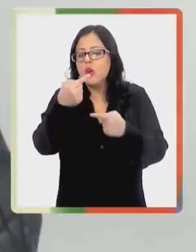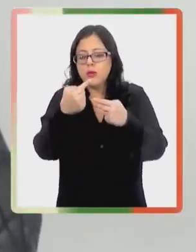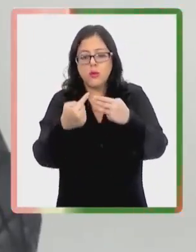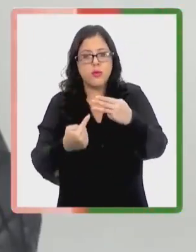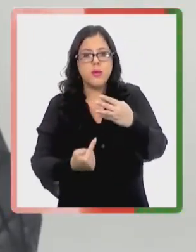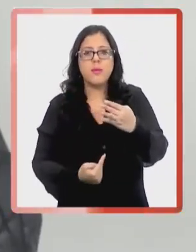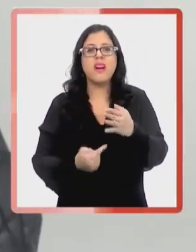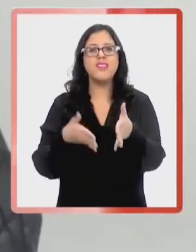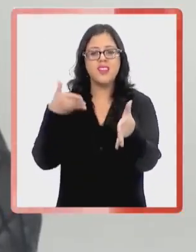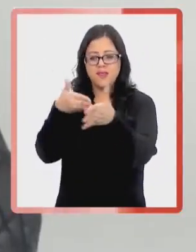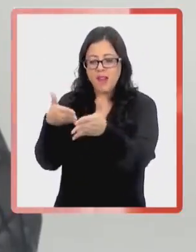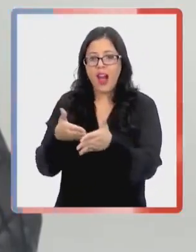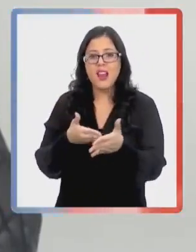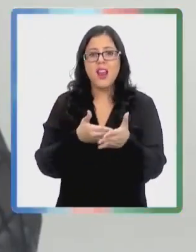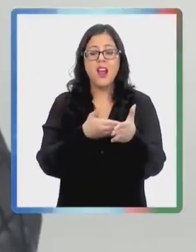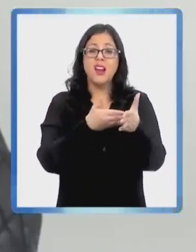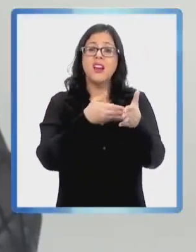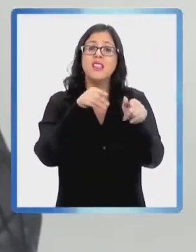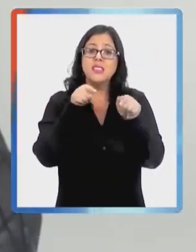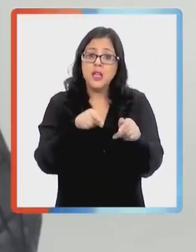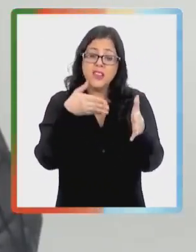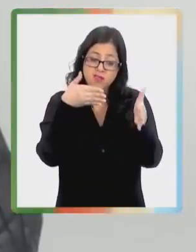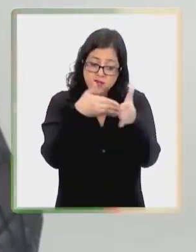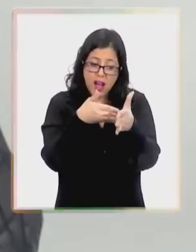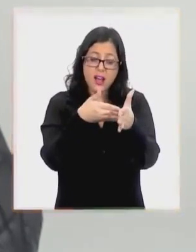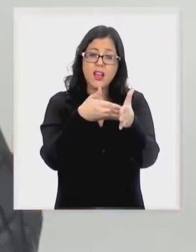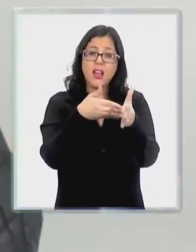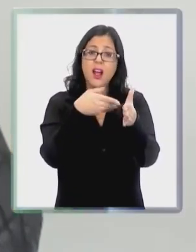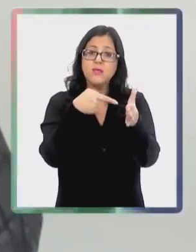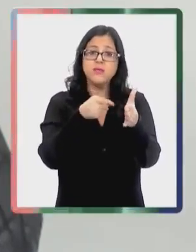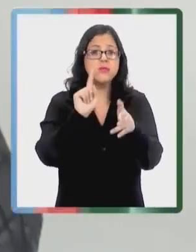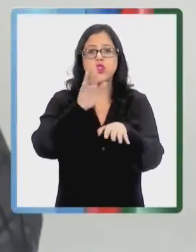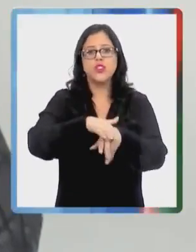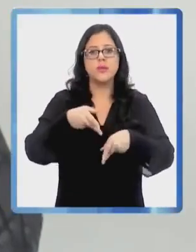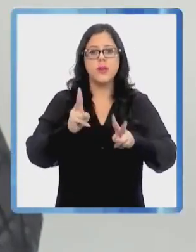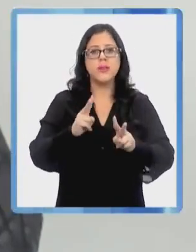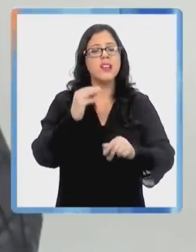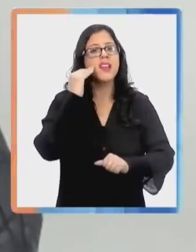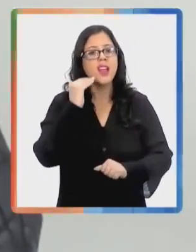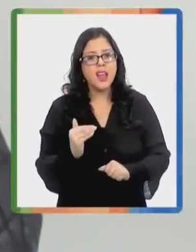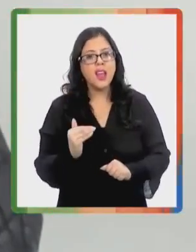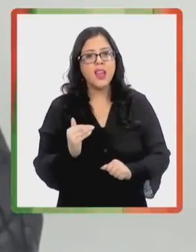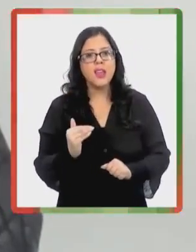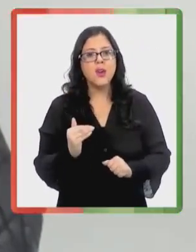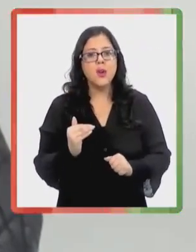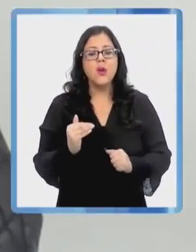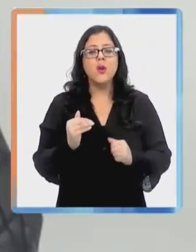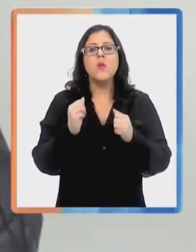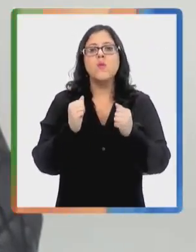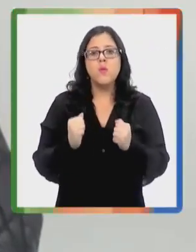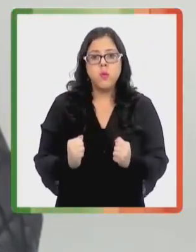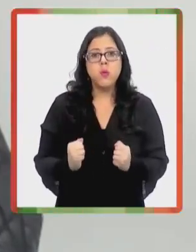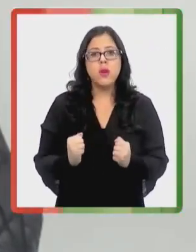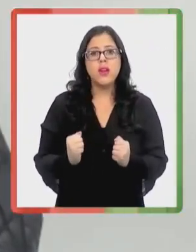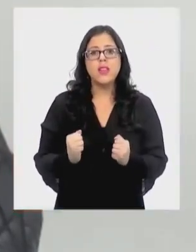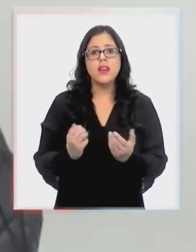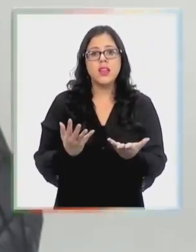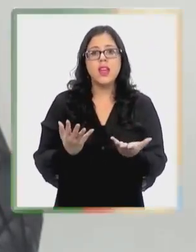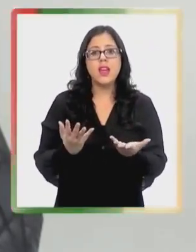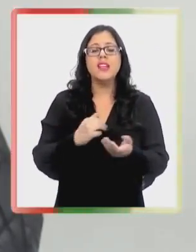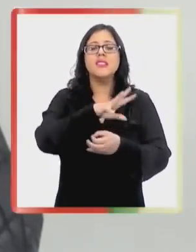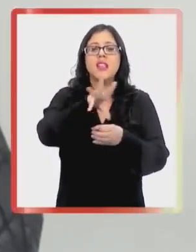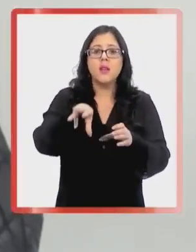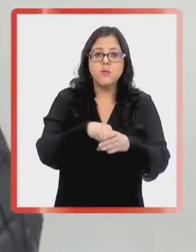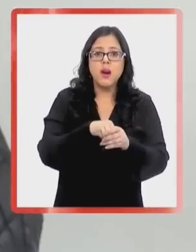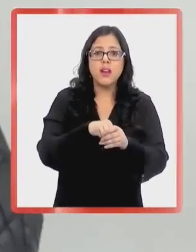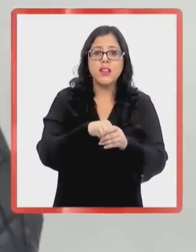y van poniendo barreras. Y esas barreras son las que finalmente no permiten que este niño o esta niña pueda estar